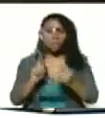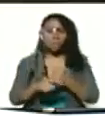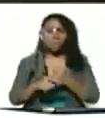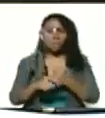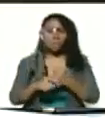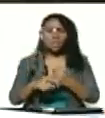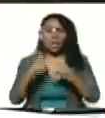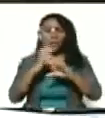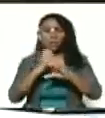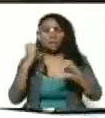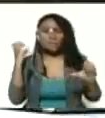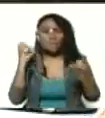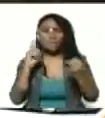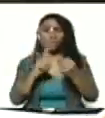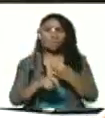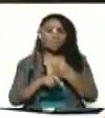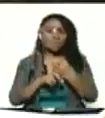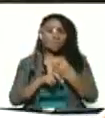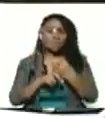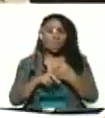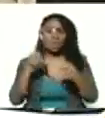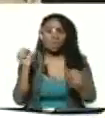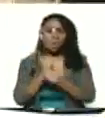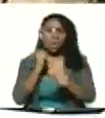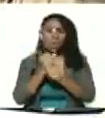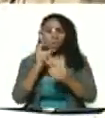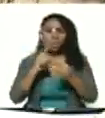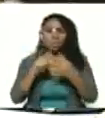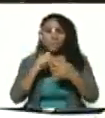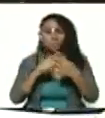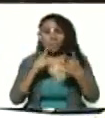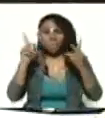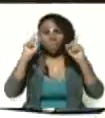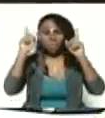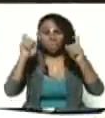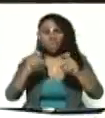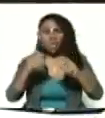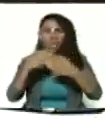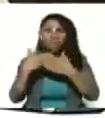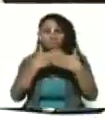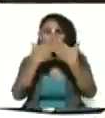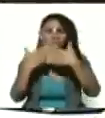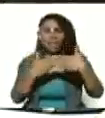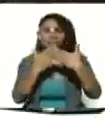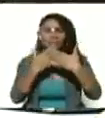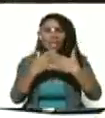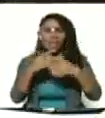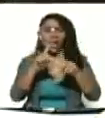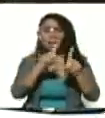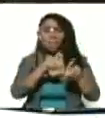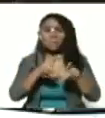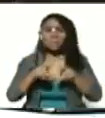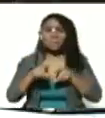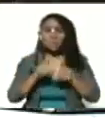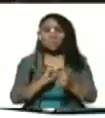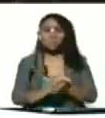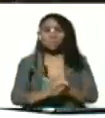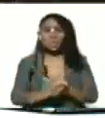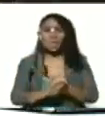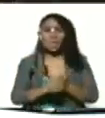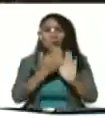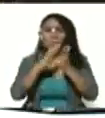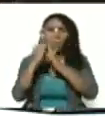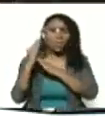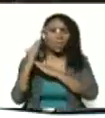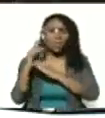autobusero la trabajadora la obrera la profesional el estudiante el campesino la comunidad